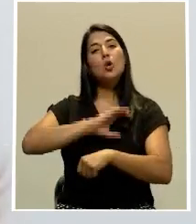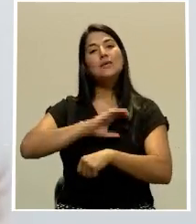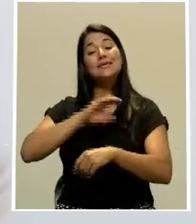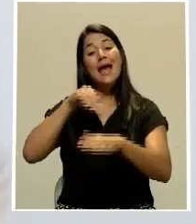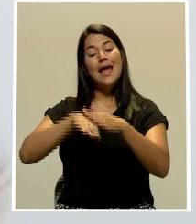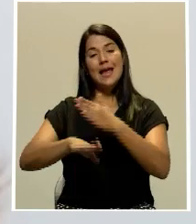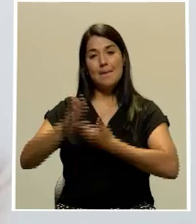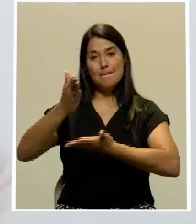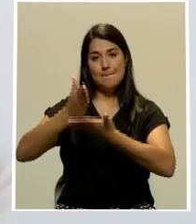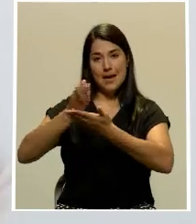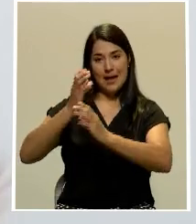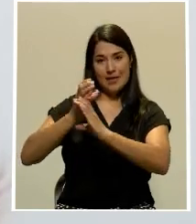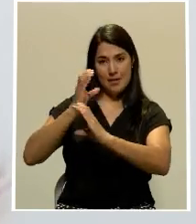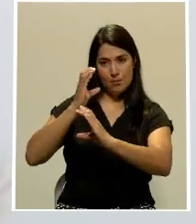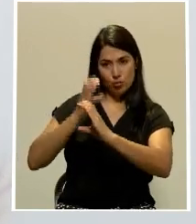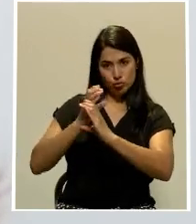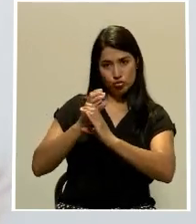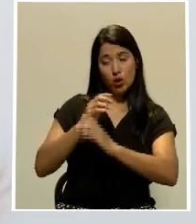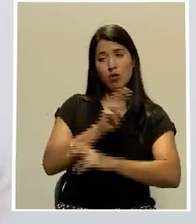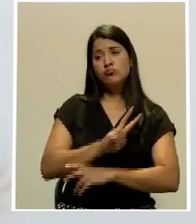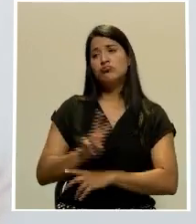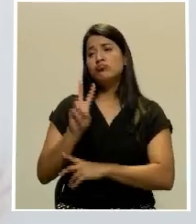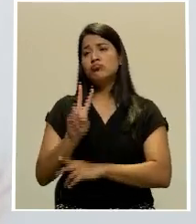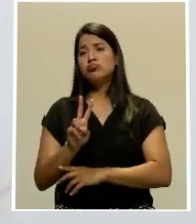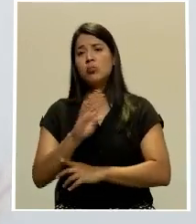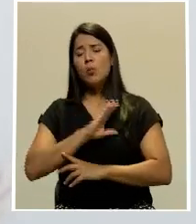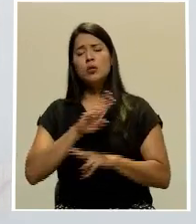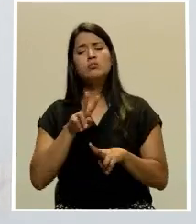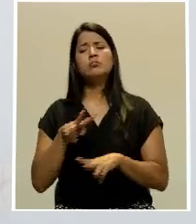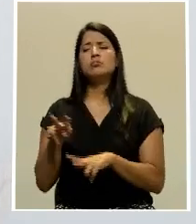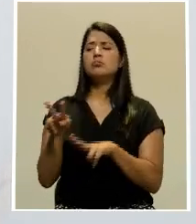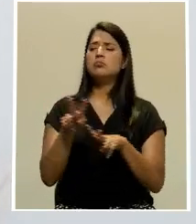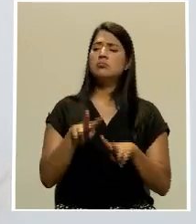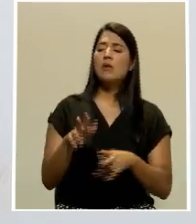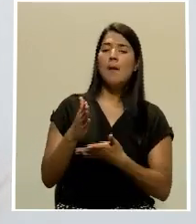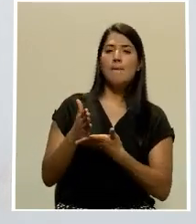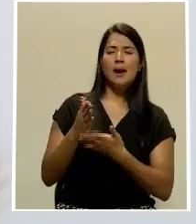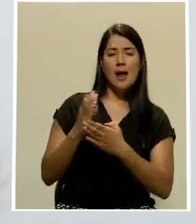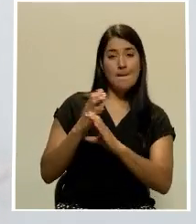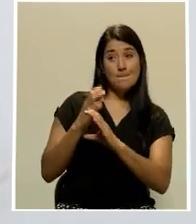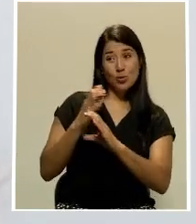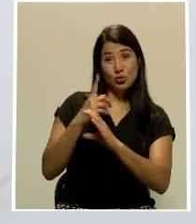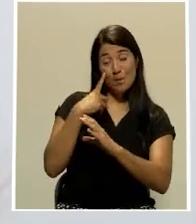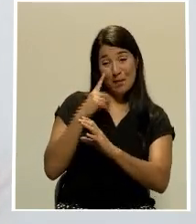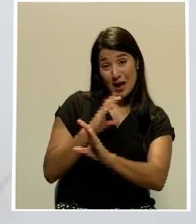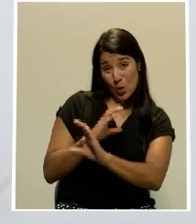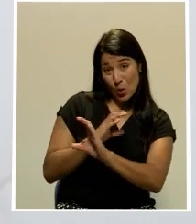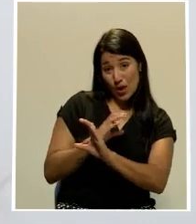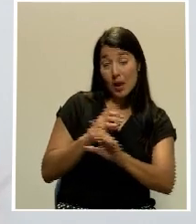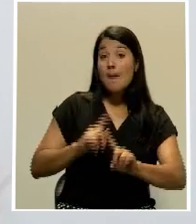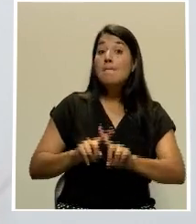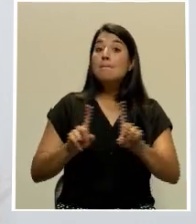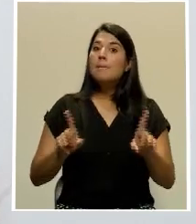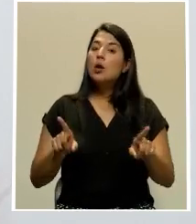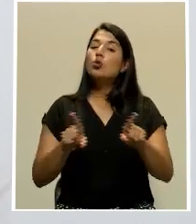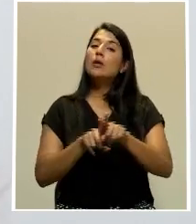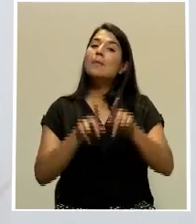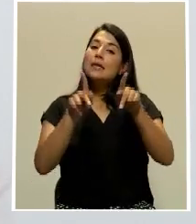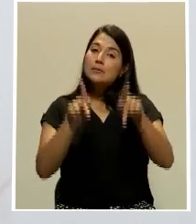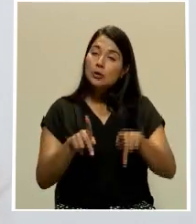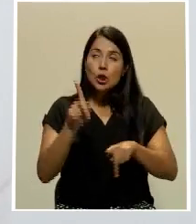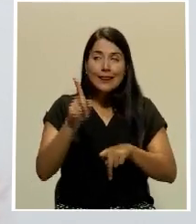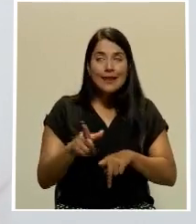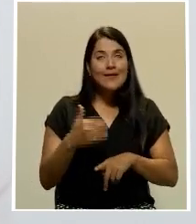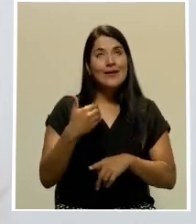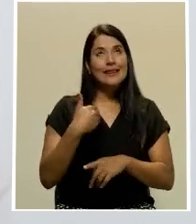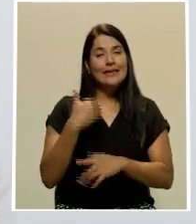las personas que se encuentran en estas paradas. Pero creemos que sobre todo este es un esfuerzo conjunto donde los usuarios también tienen que tomar conciencia